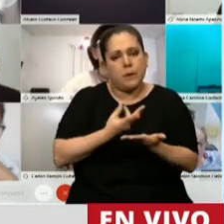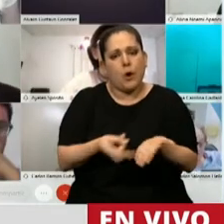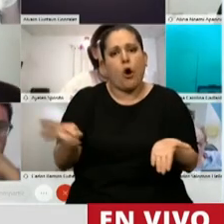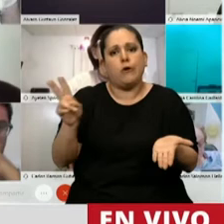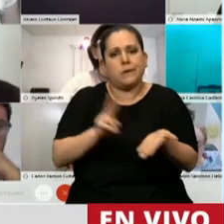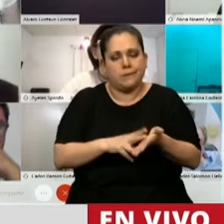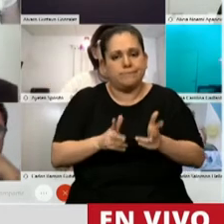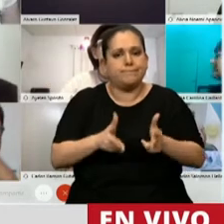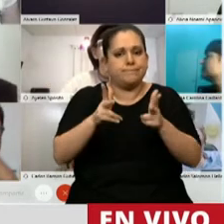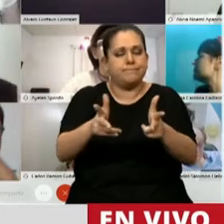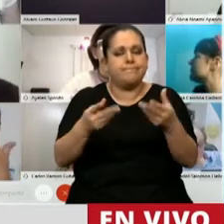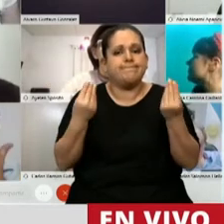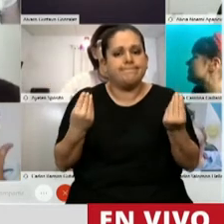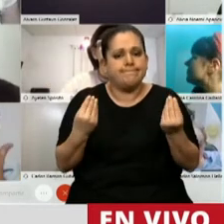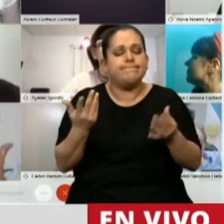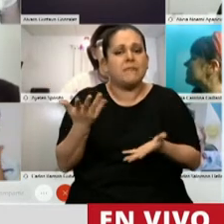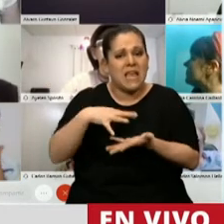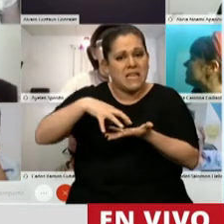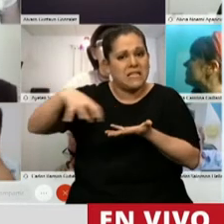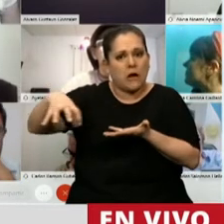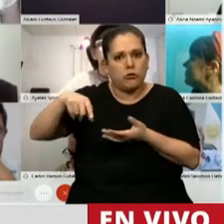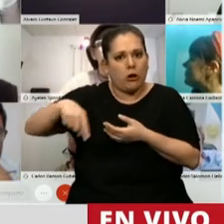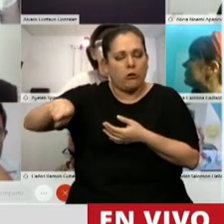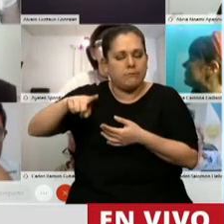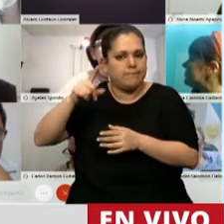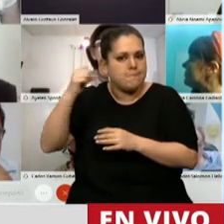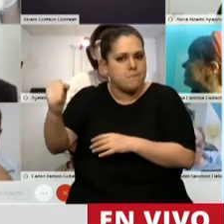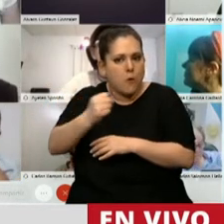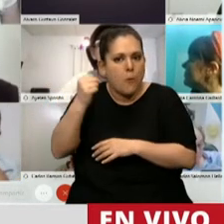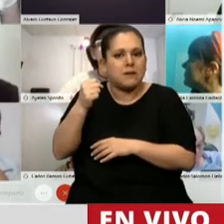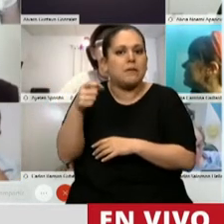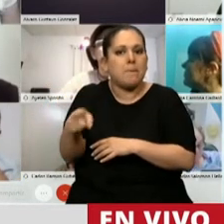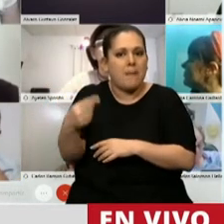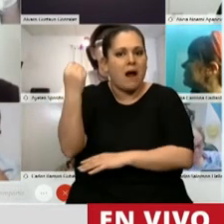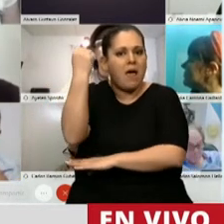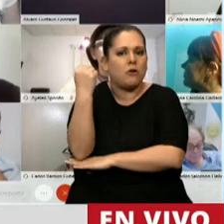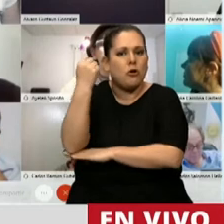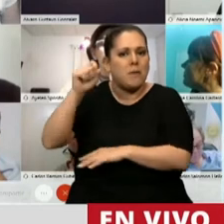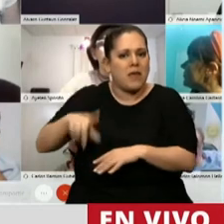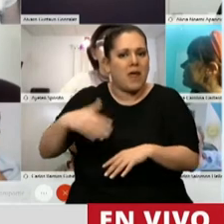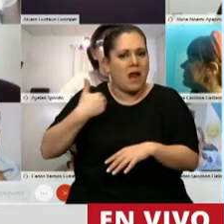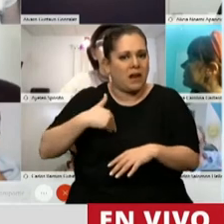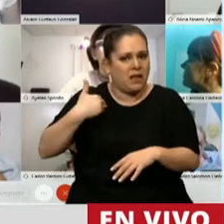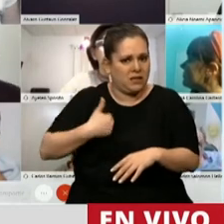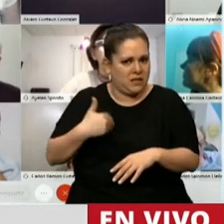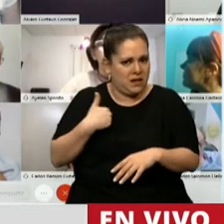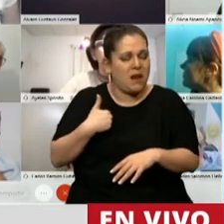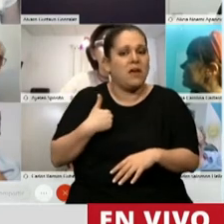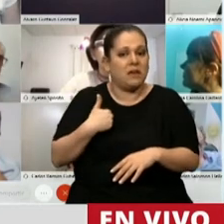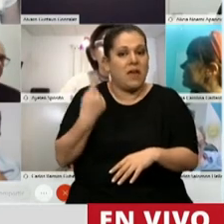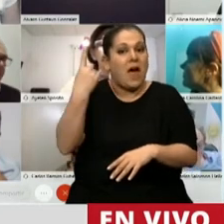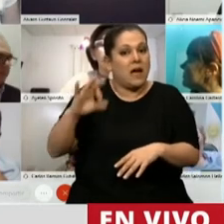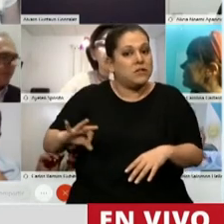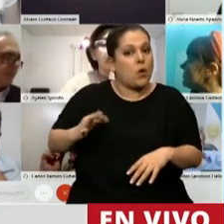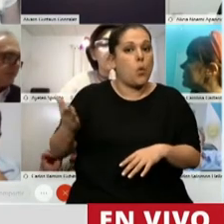a decir, es que siendo un sector tan importante para la economía argentina y siendo que hace un